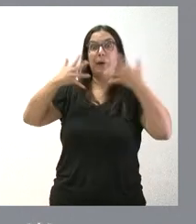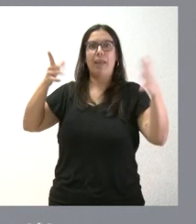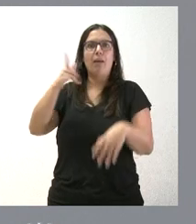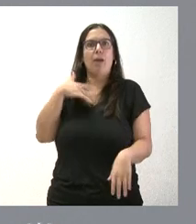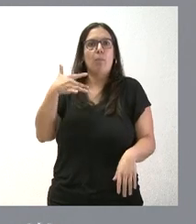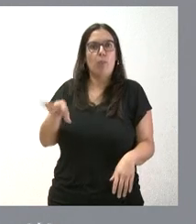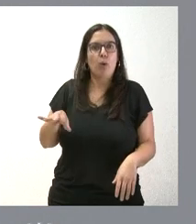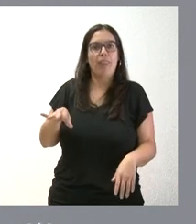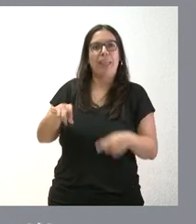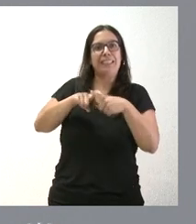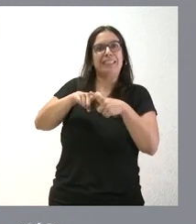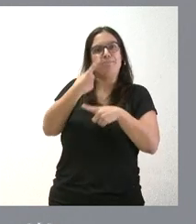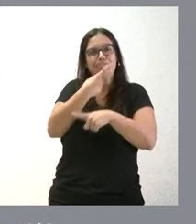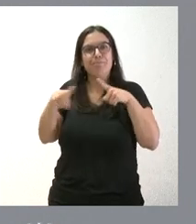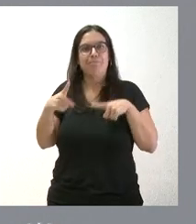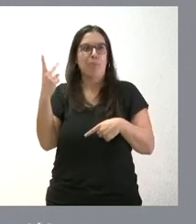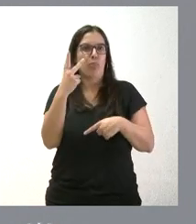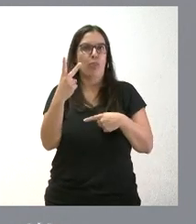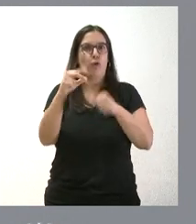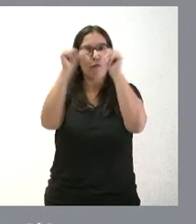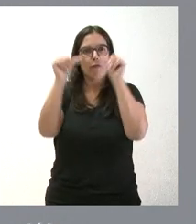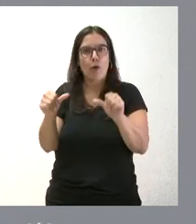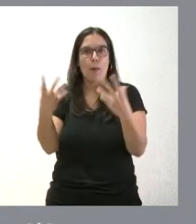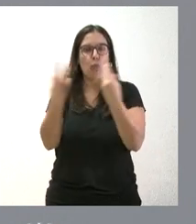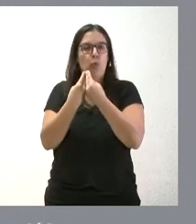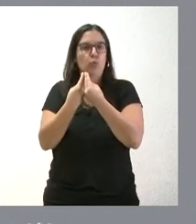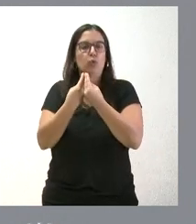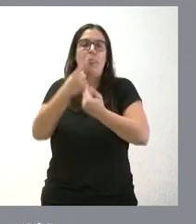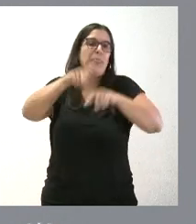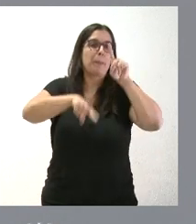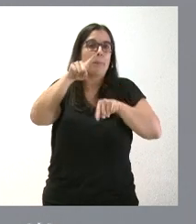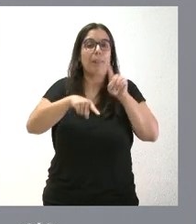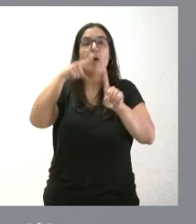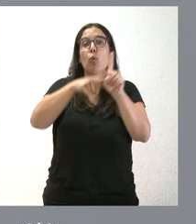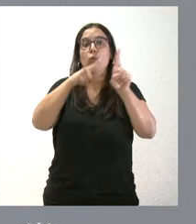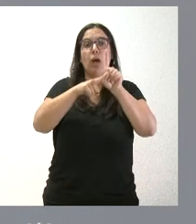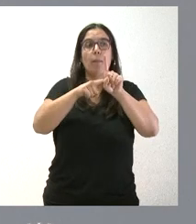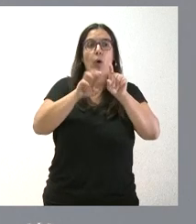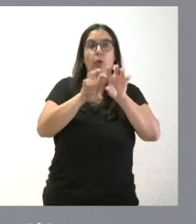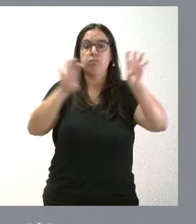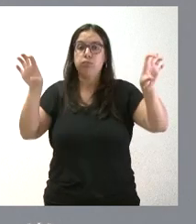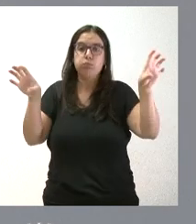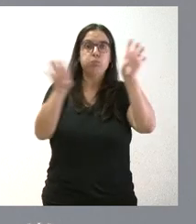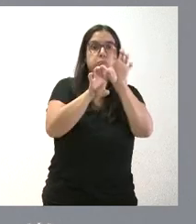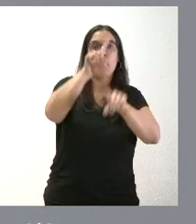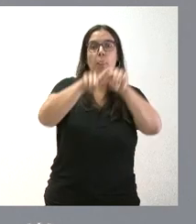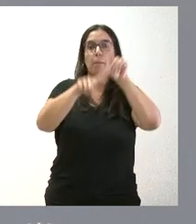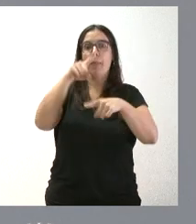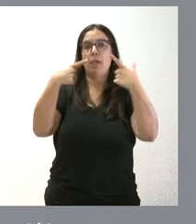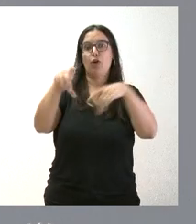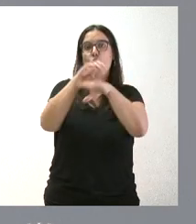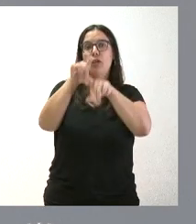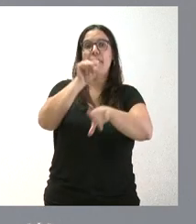de formato distinto y lo iremos utilizando y se iré utilizando así por parte de la consejería en función de las